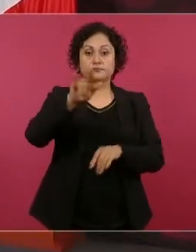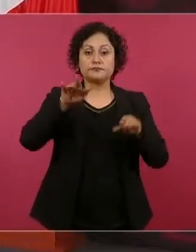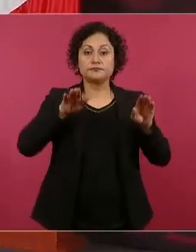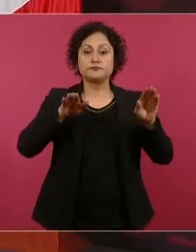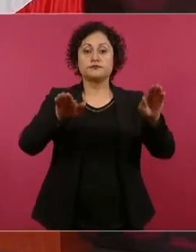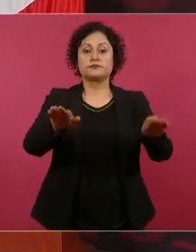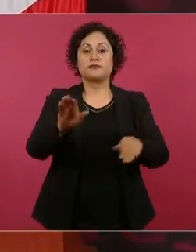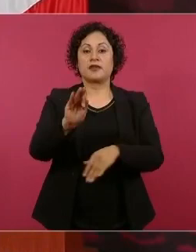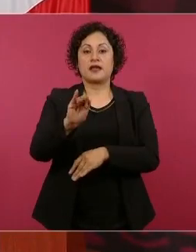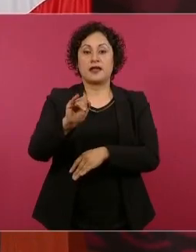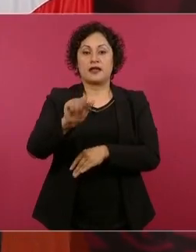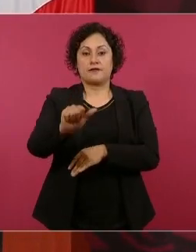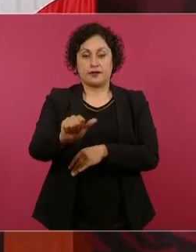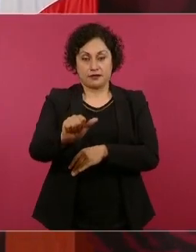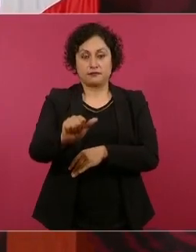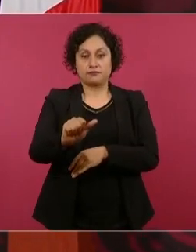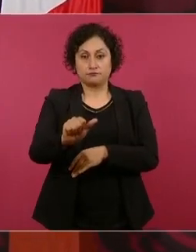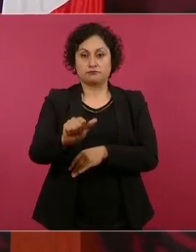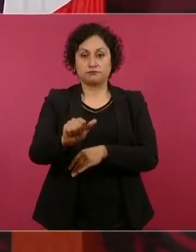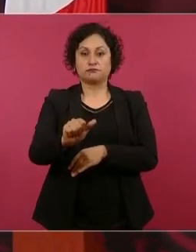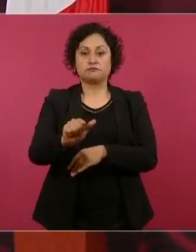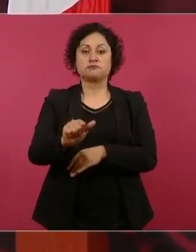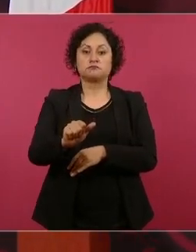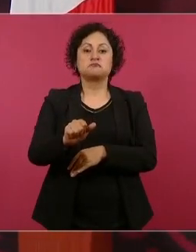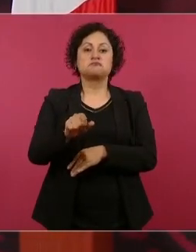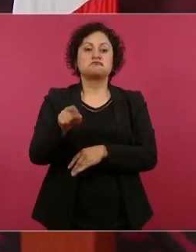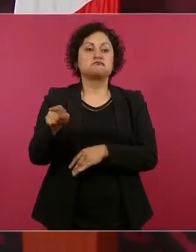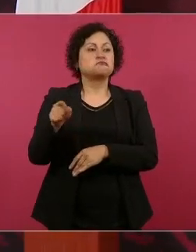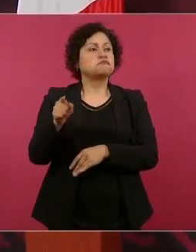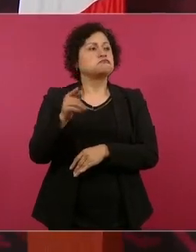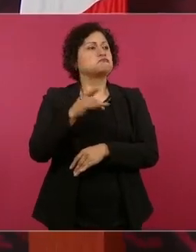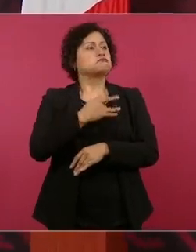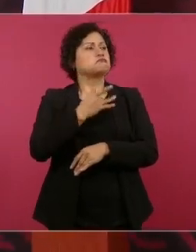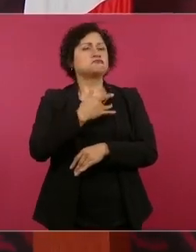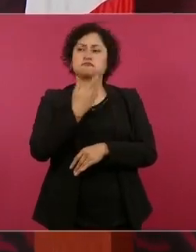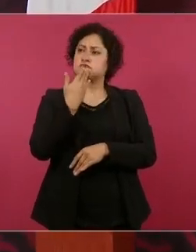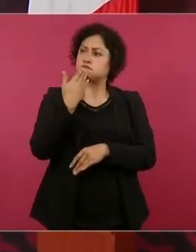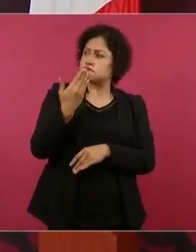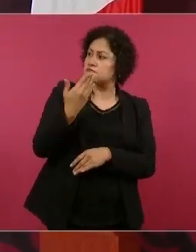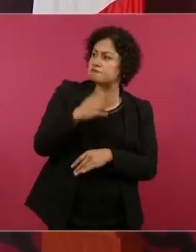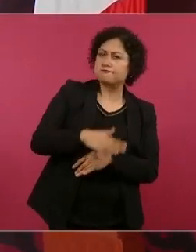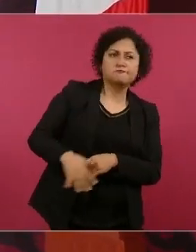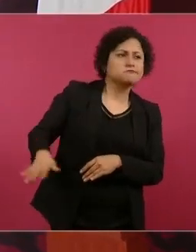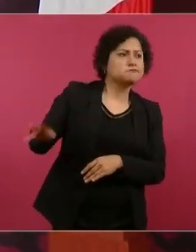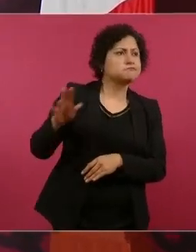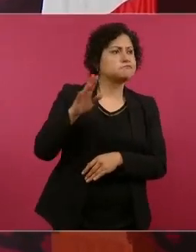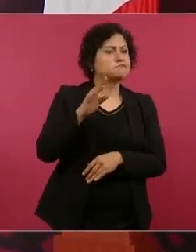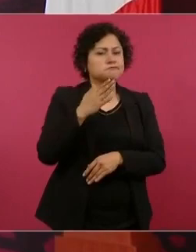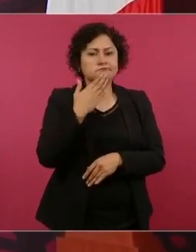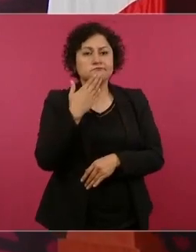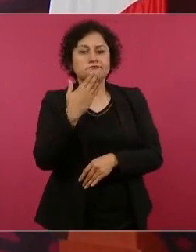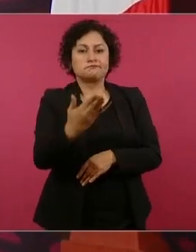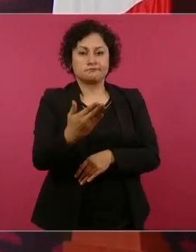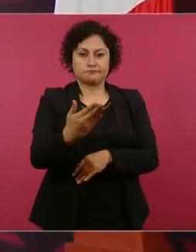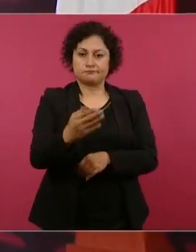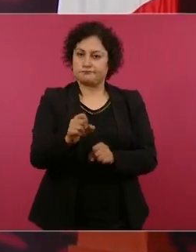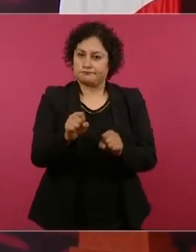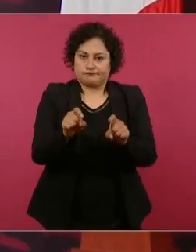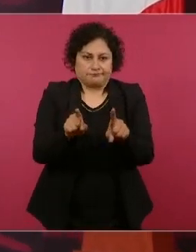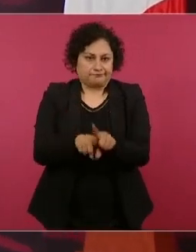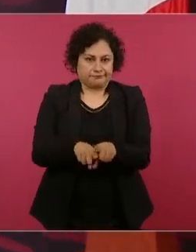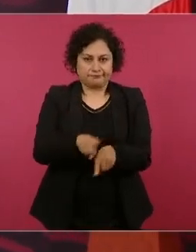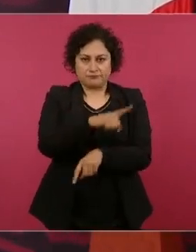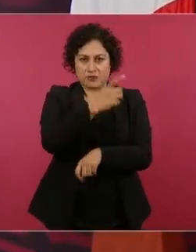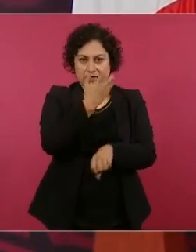la diferencia, se sienten bien, hasta los funcionarios de Estados Unidos.